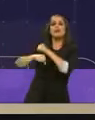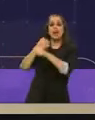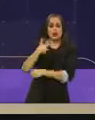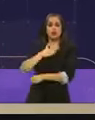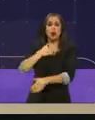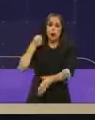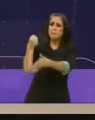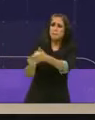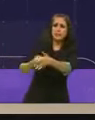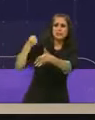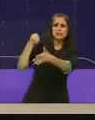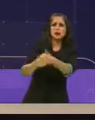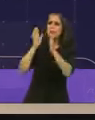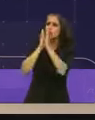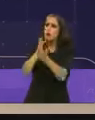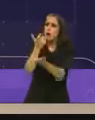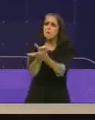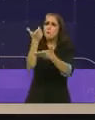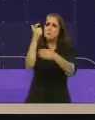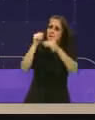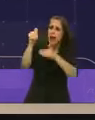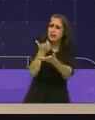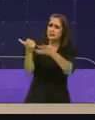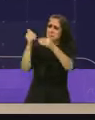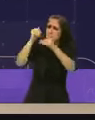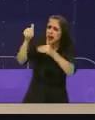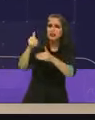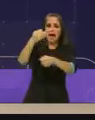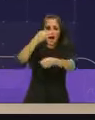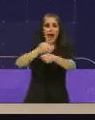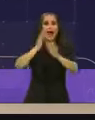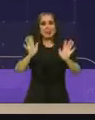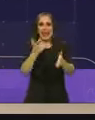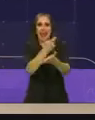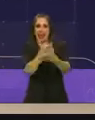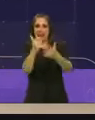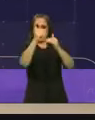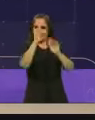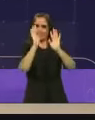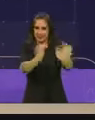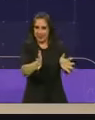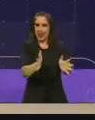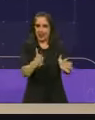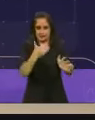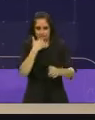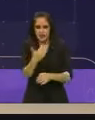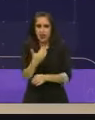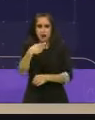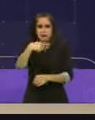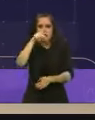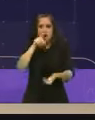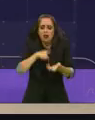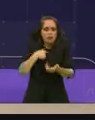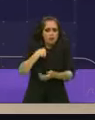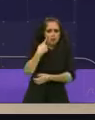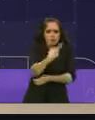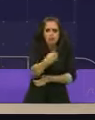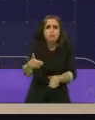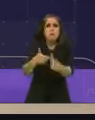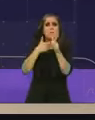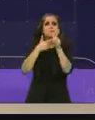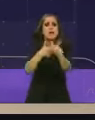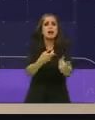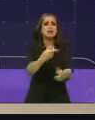para subir el salario mínimo, que hoy es una realidad. Sin embargo, las carencias han aumentado.